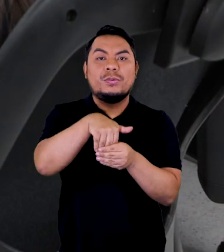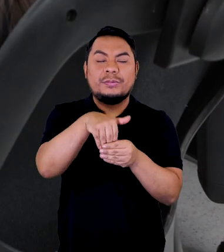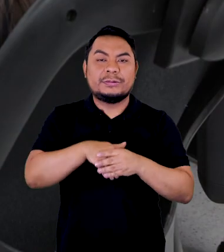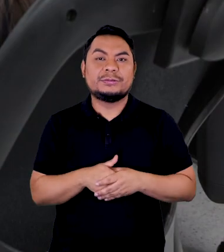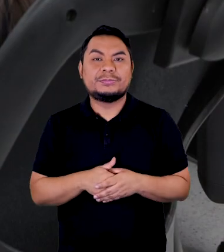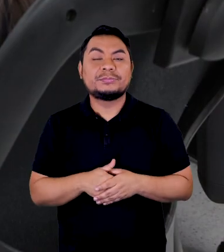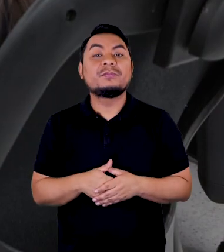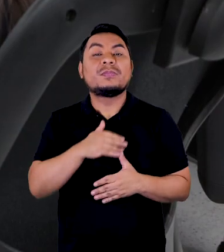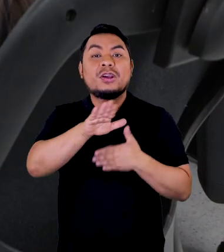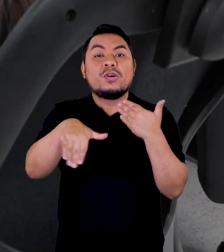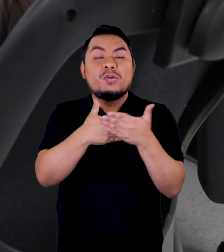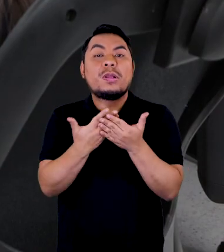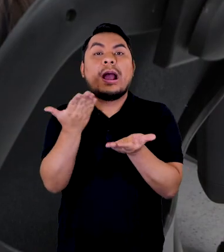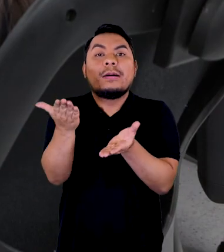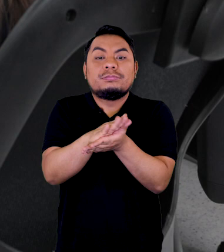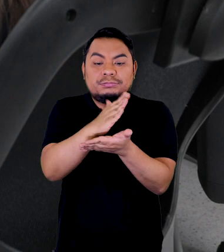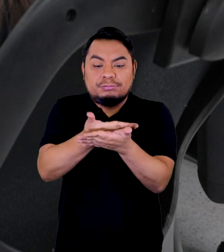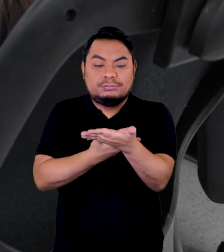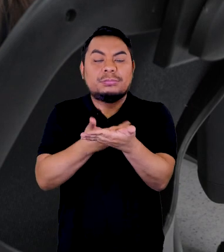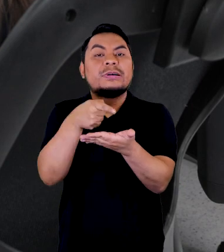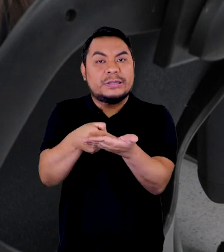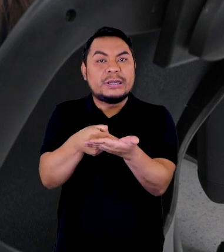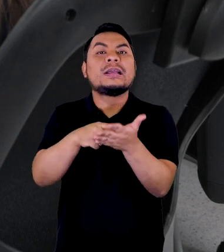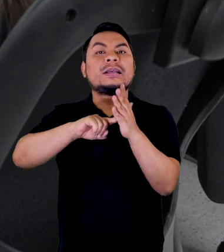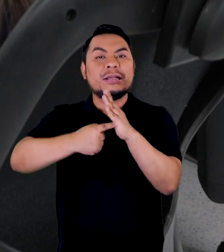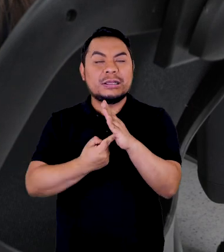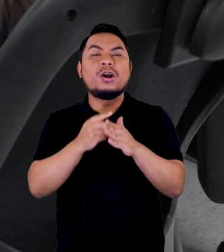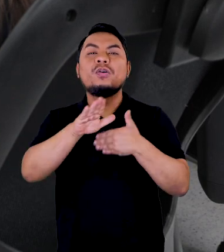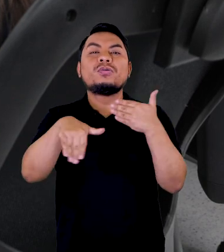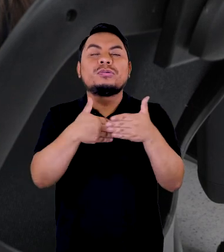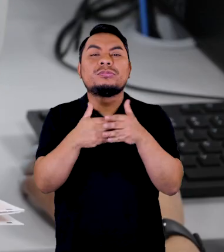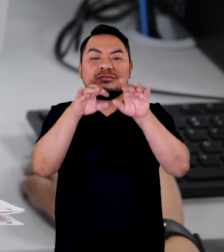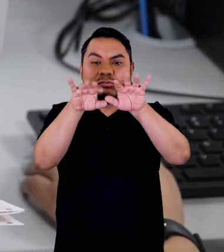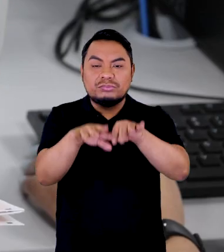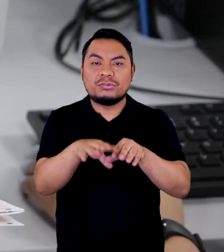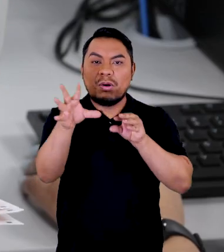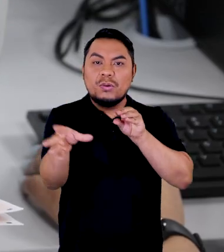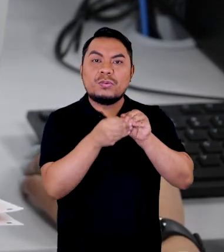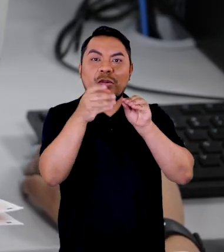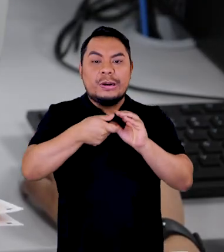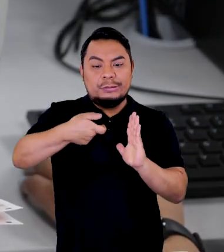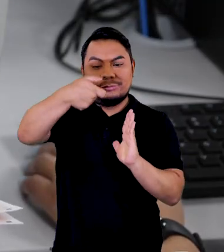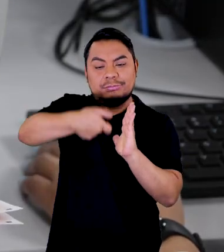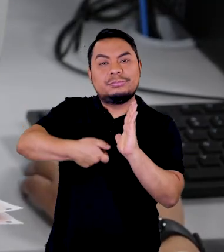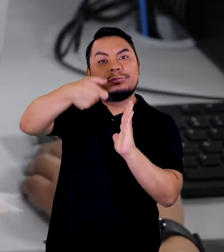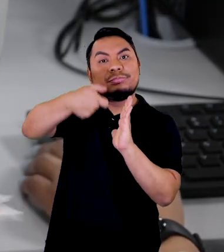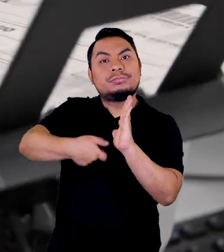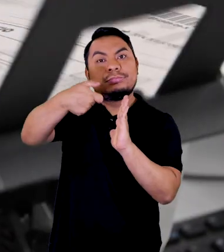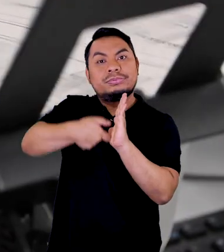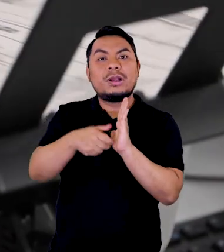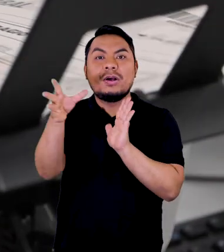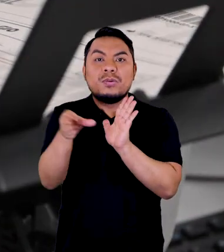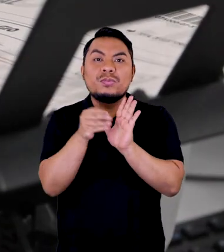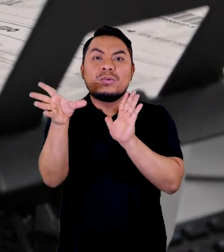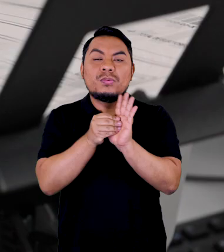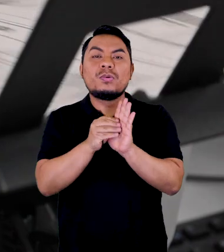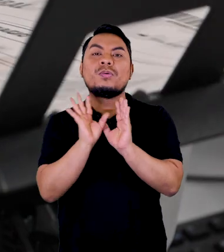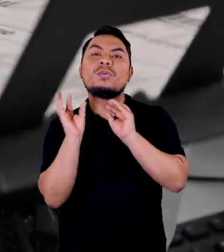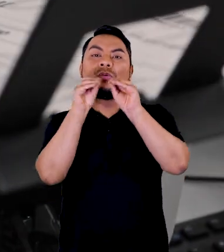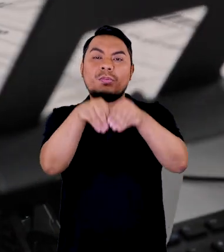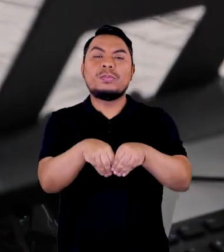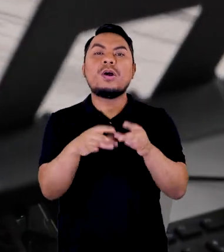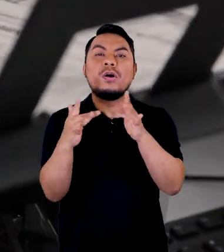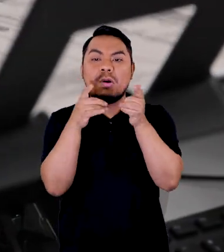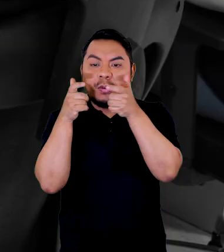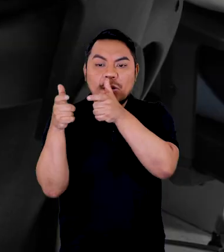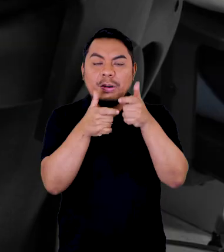El procesamiento de actas inicia con la digitalización de cada acta mediante un escáner que la registra en el sistema y pasa por un primer